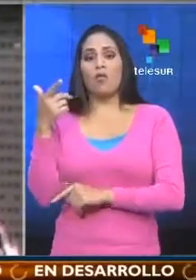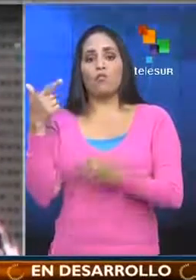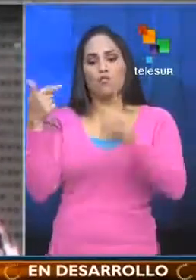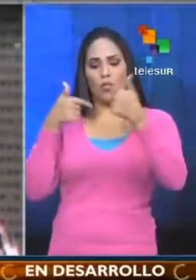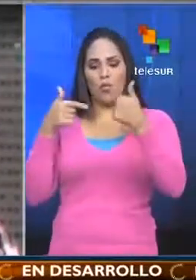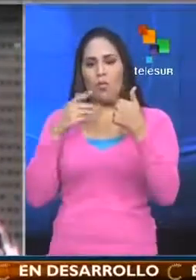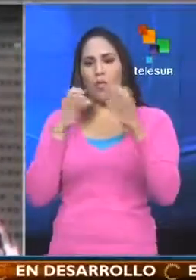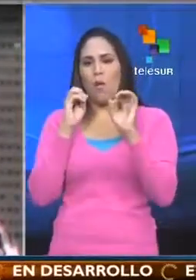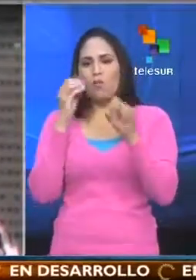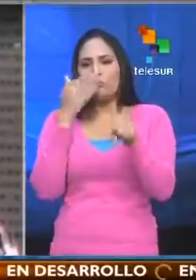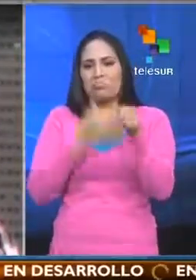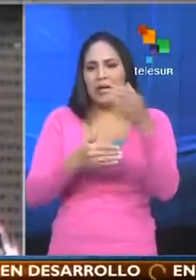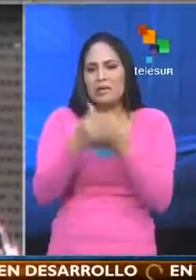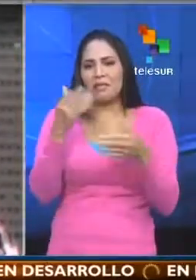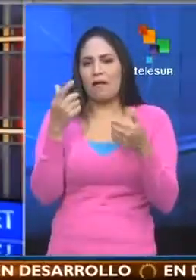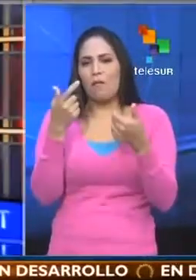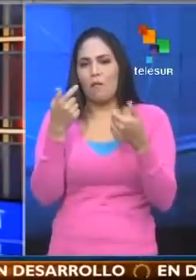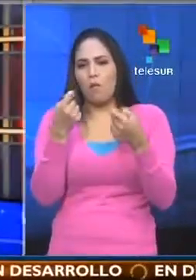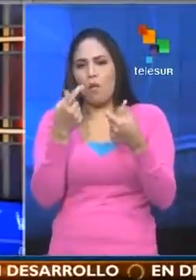los...